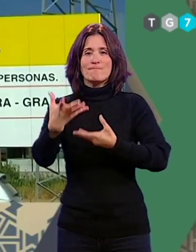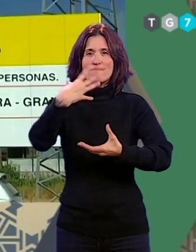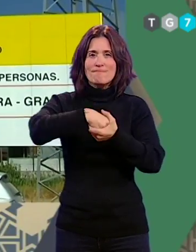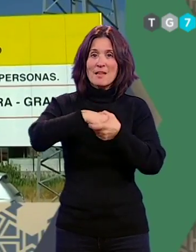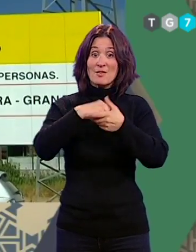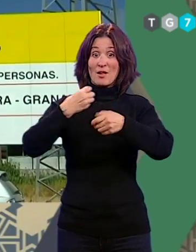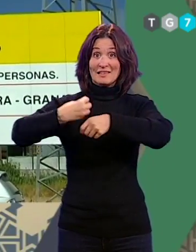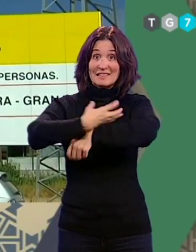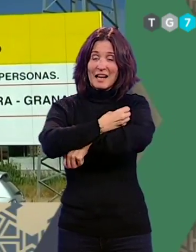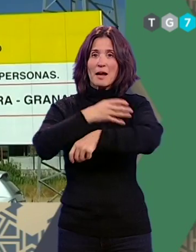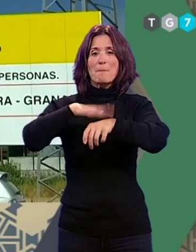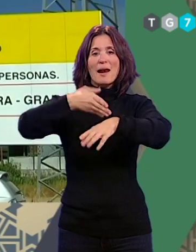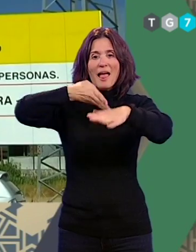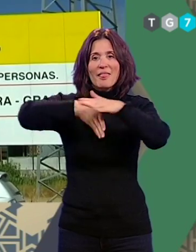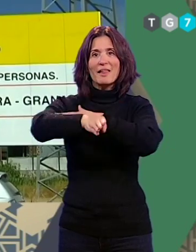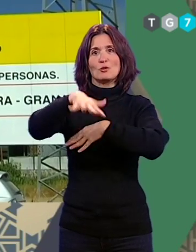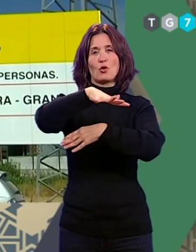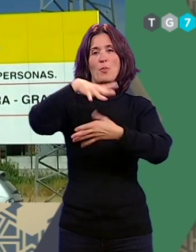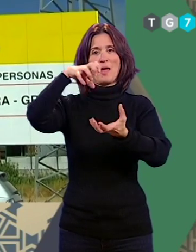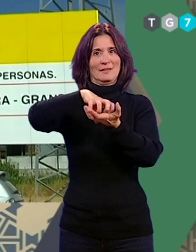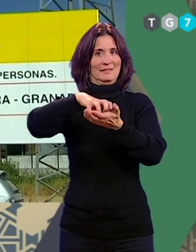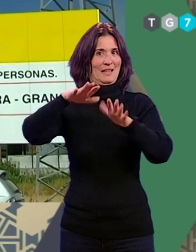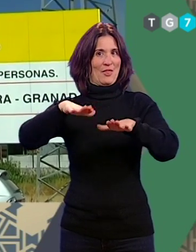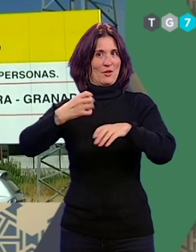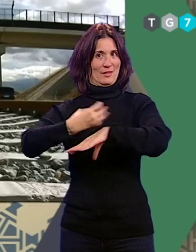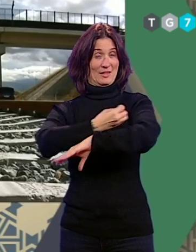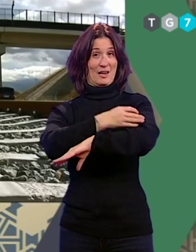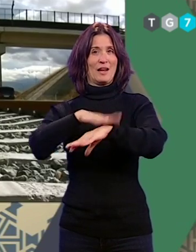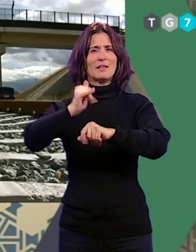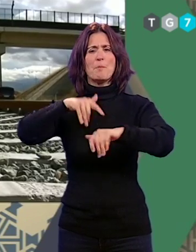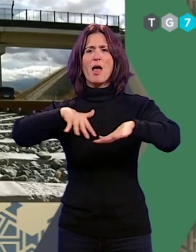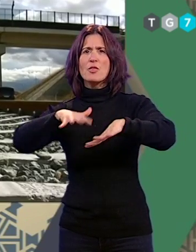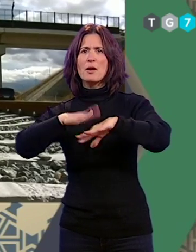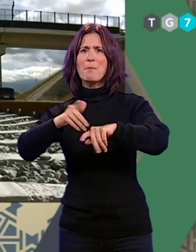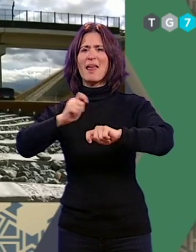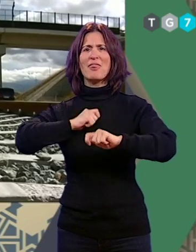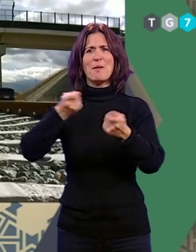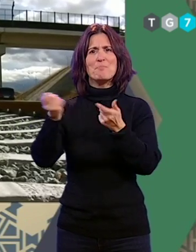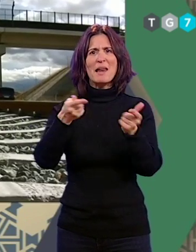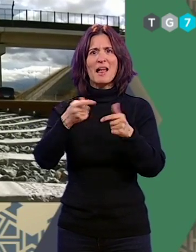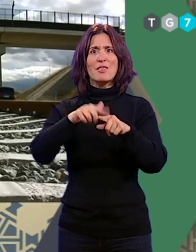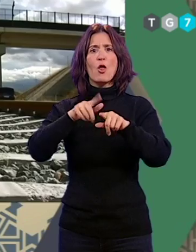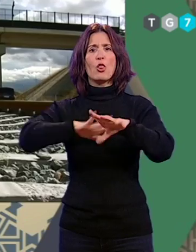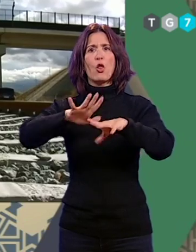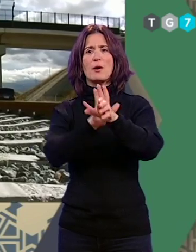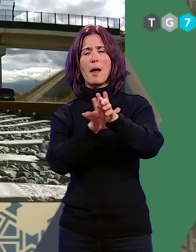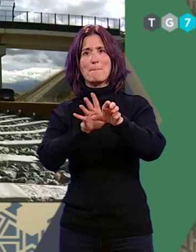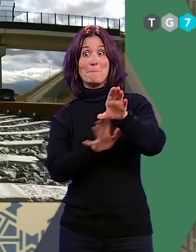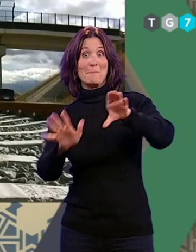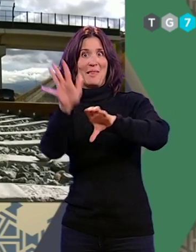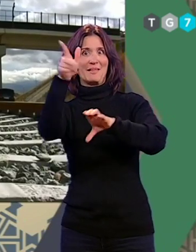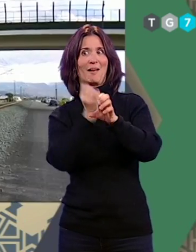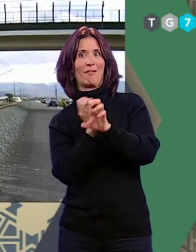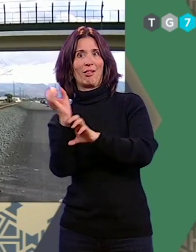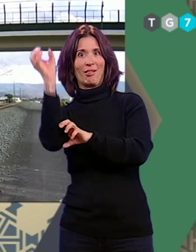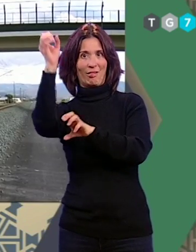ferrocarril en su acceso a la estación, así como las opciones para la circulación de mercancías del corredor mediterráneo sin interferir